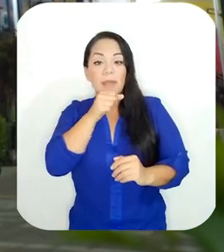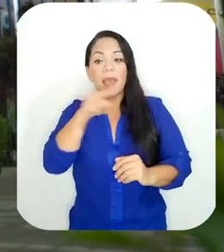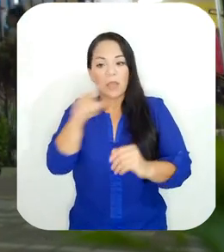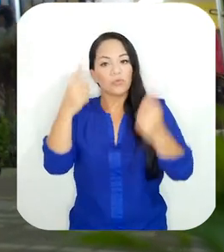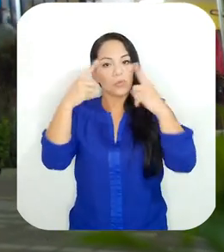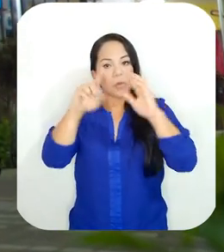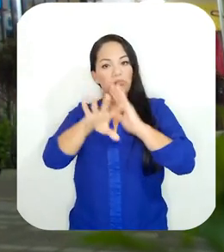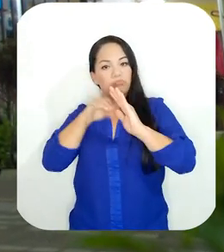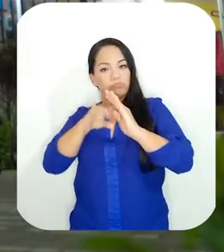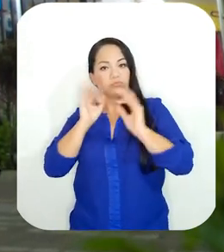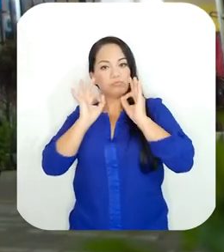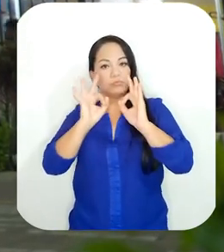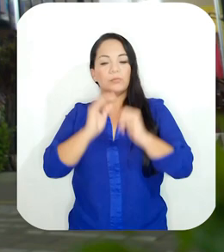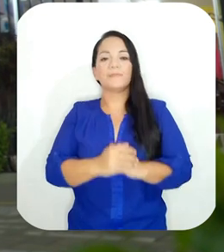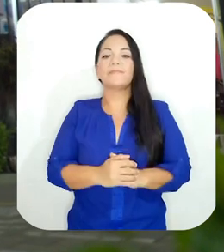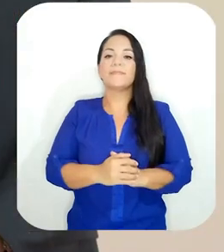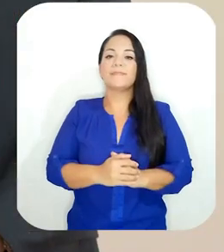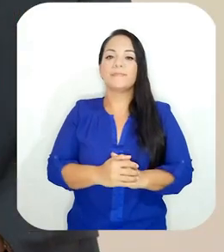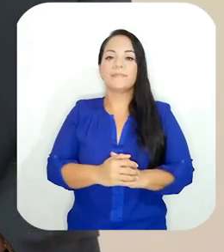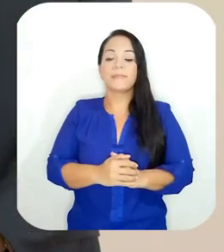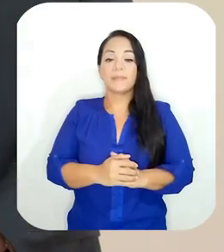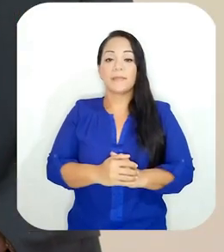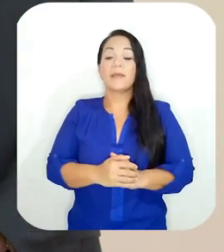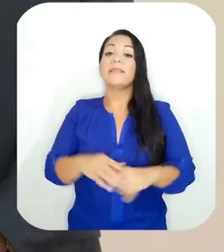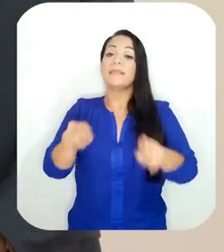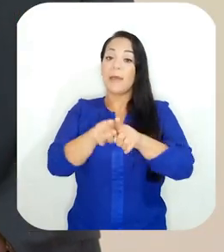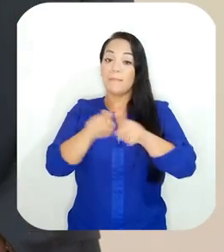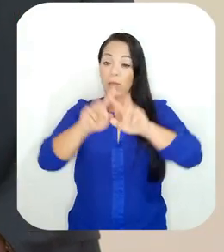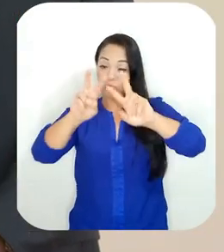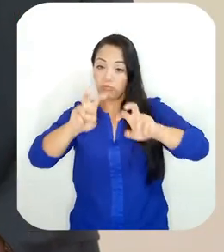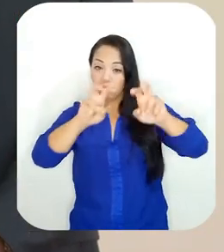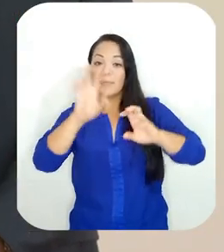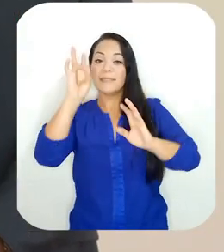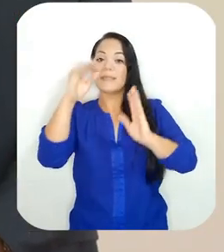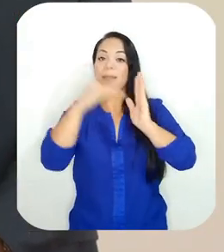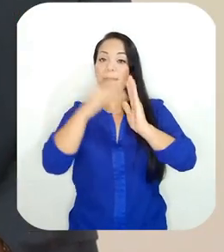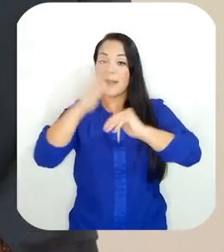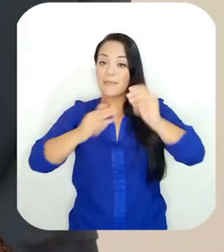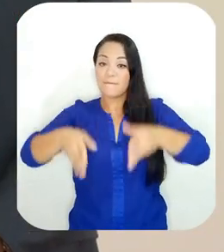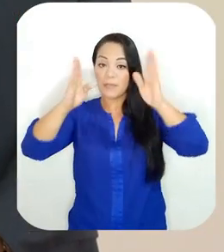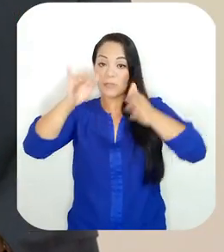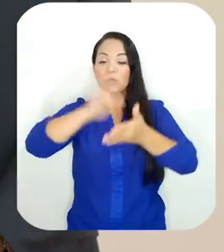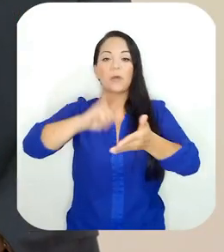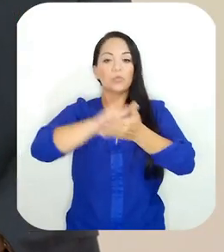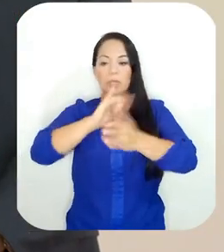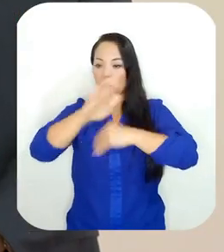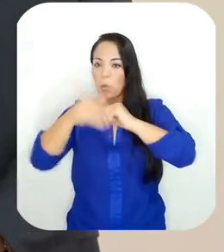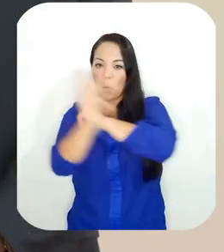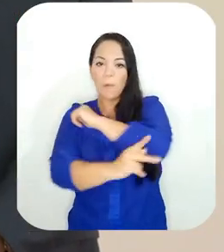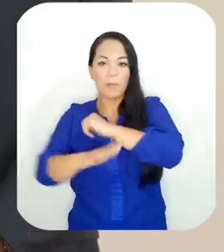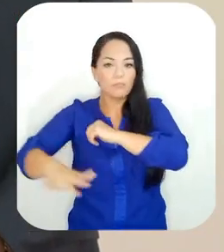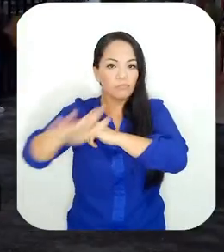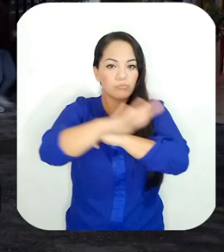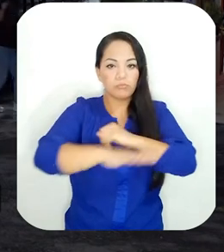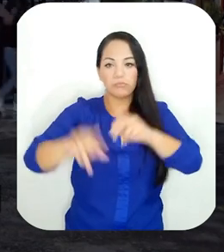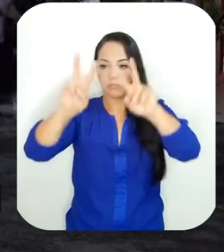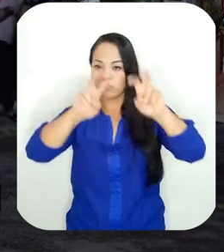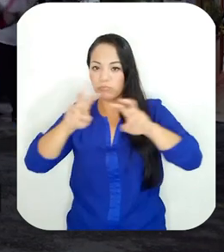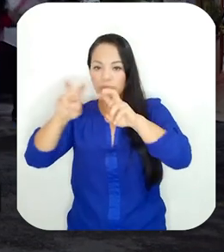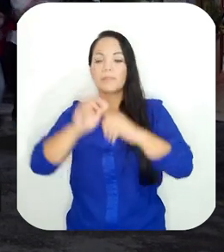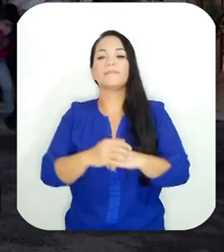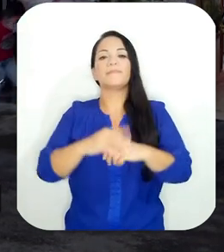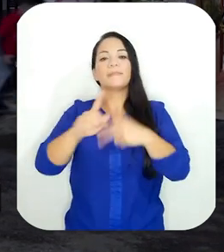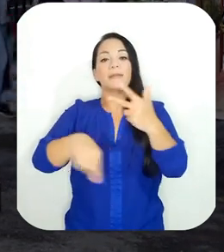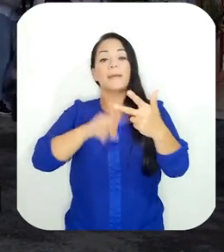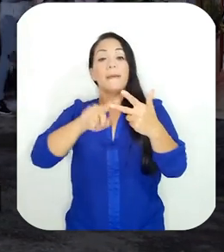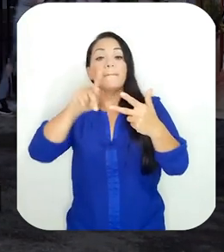hagan su evacuación. Además, hemos sumado ya más de 7.000 edificios de la capital y de nivel nacional. También con